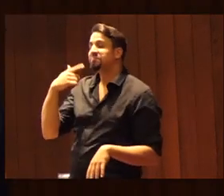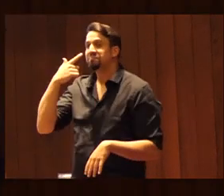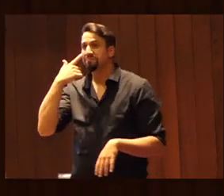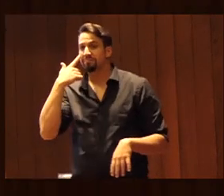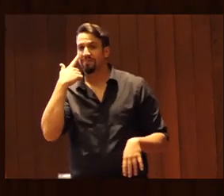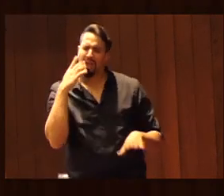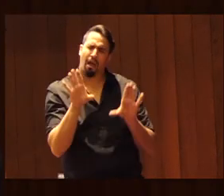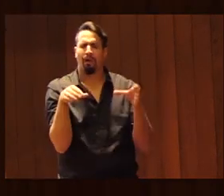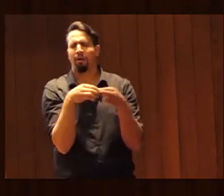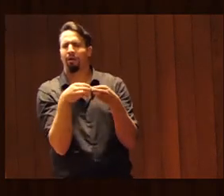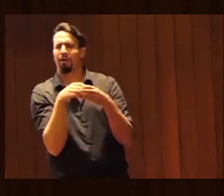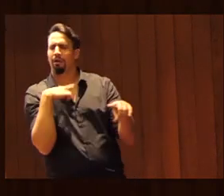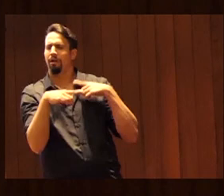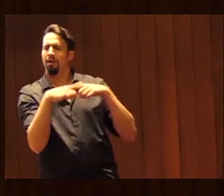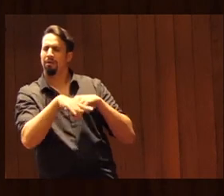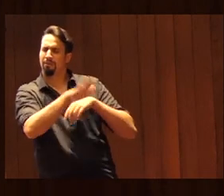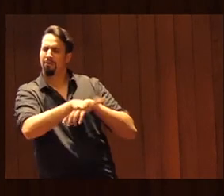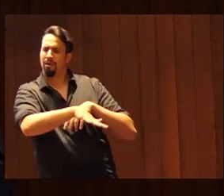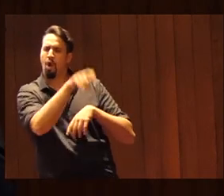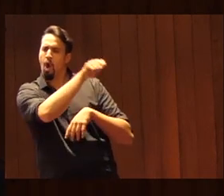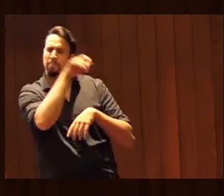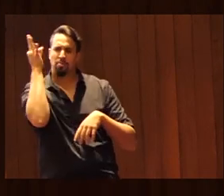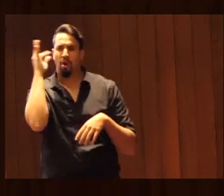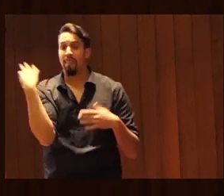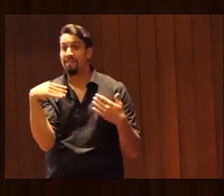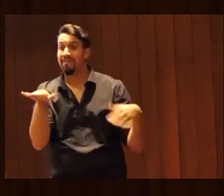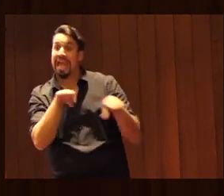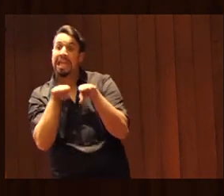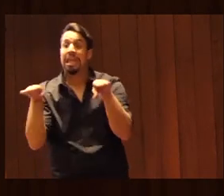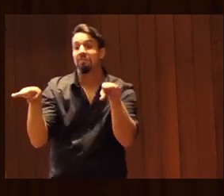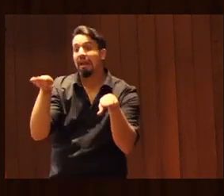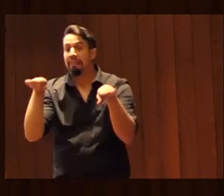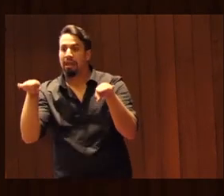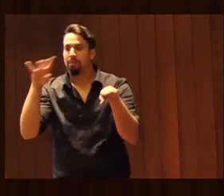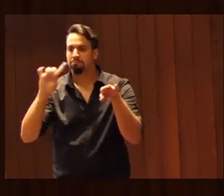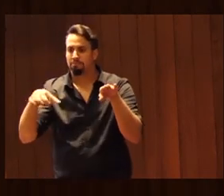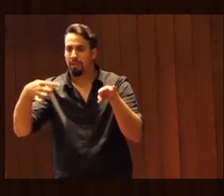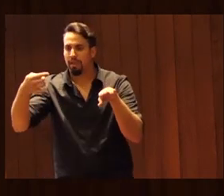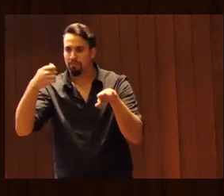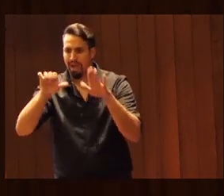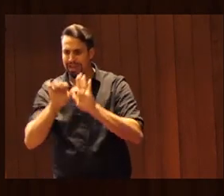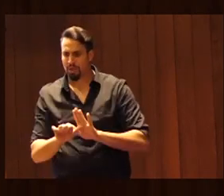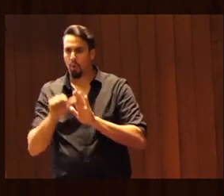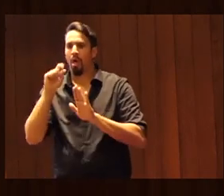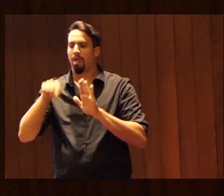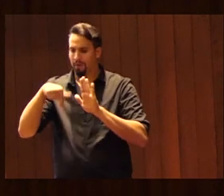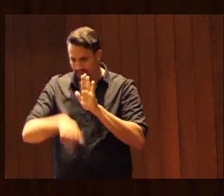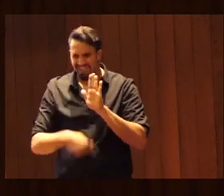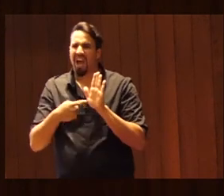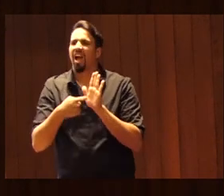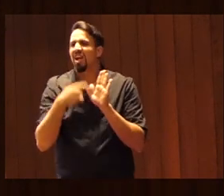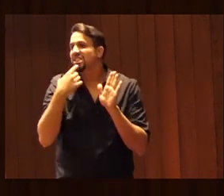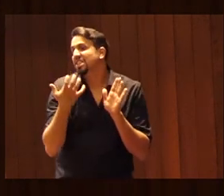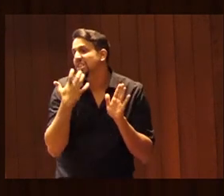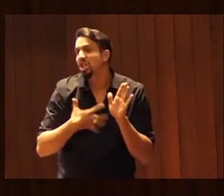juntas directivas la presencia de mujeres y hombres deberá ser equilibrada y después debajo otro artículo decía y si no se puede al menos